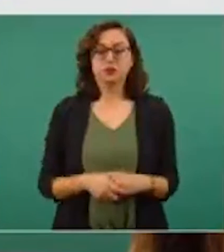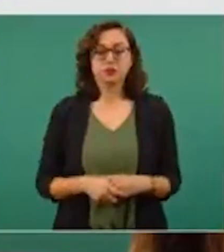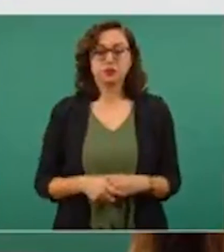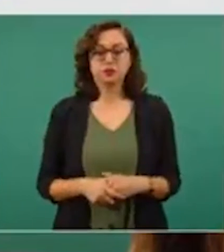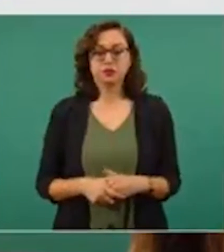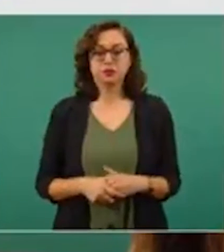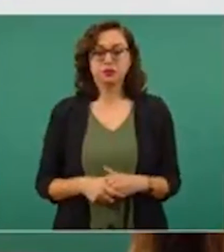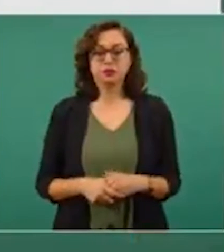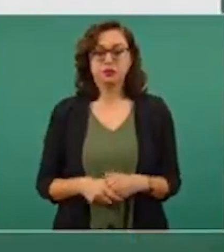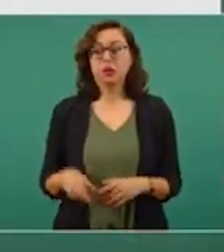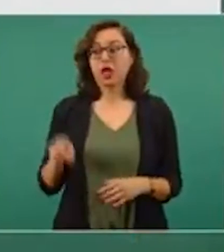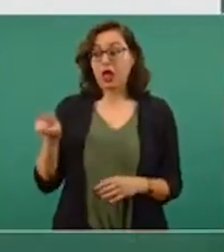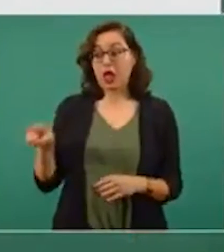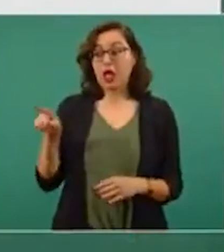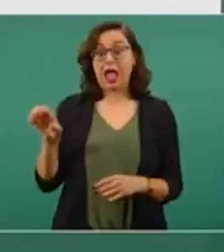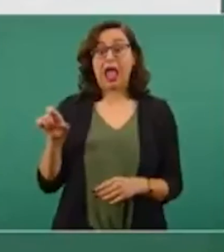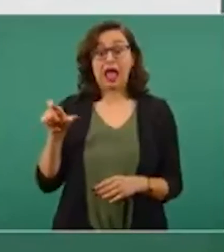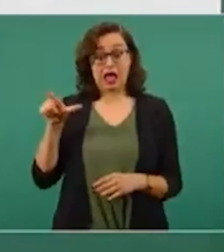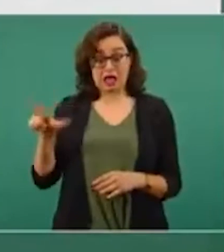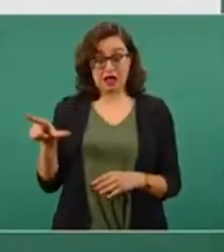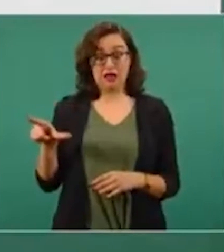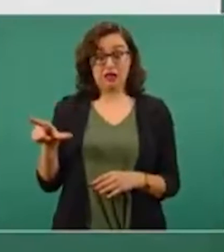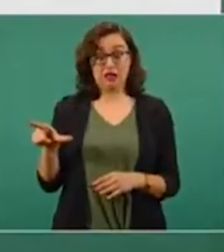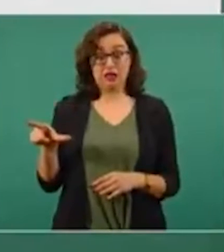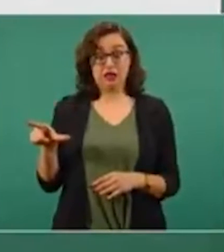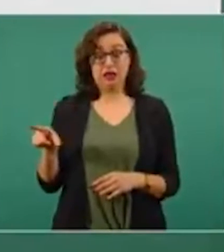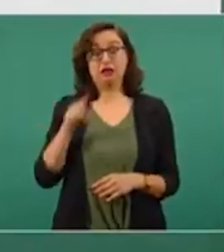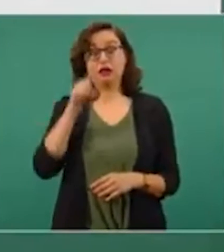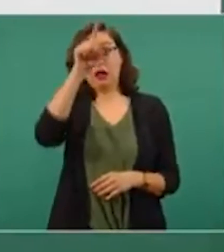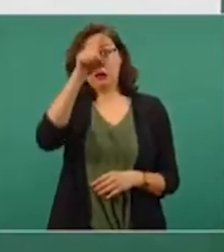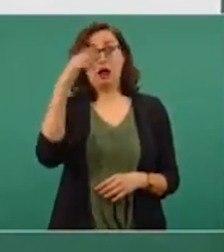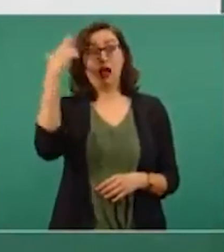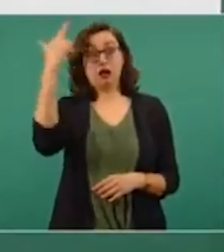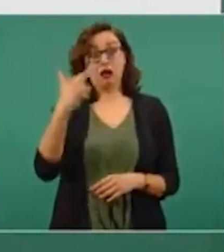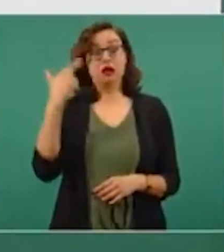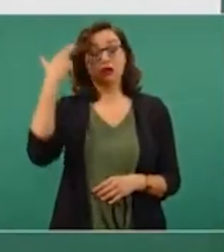Este me fue a acusar con el rey de España.